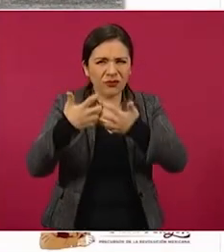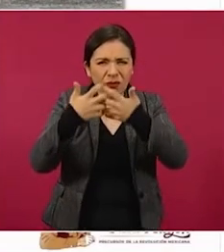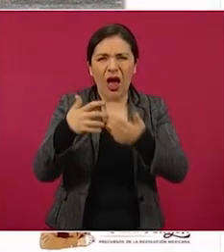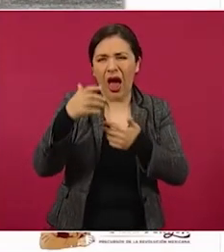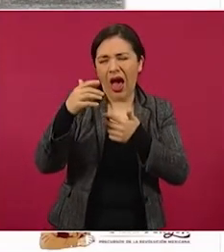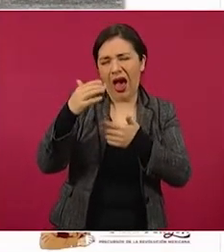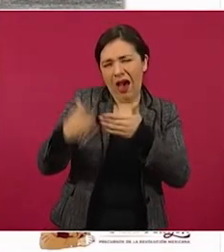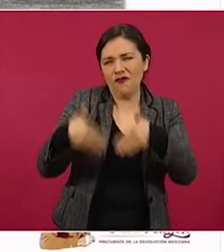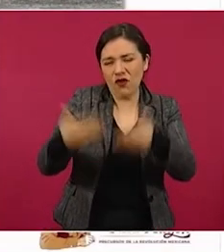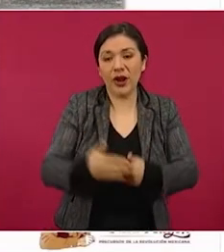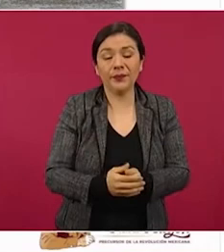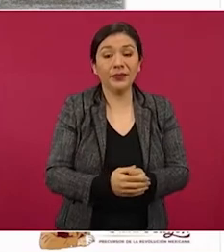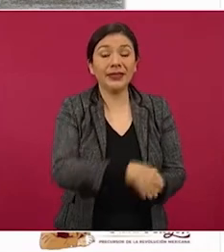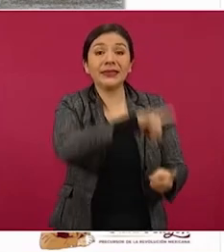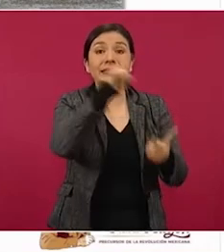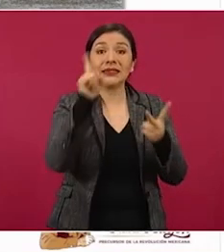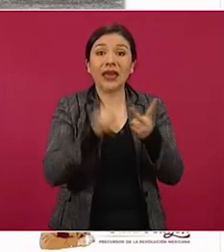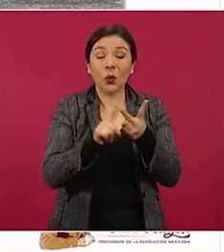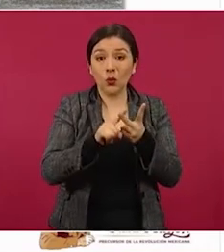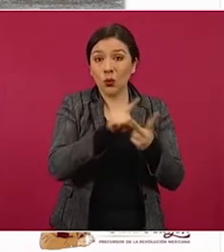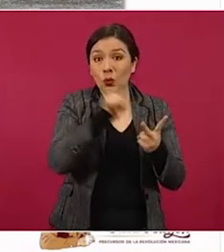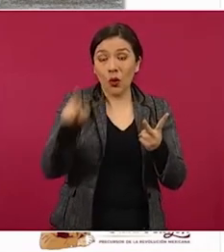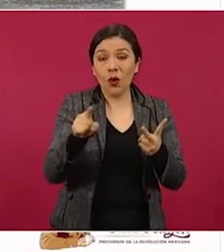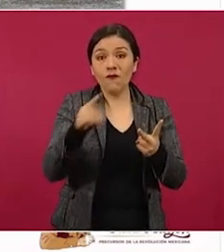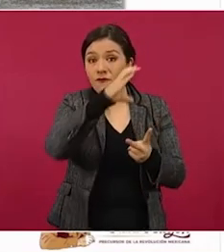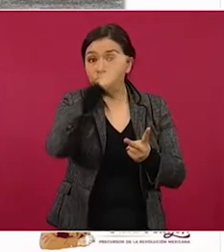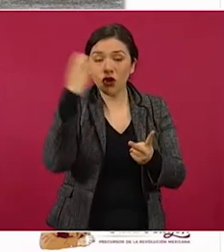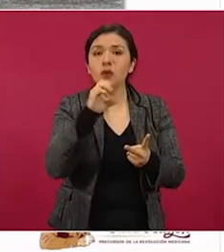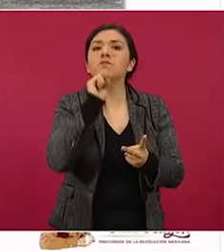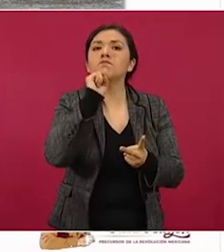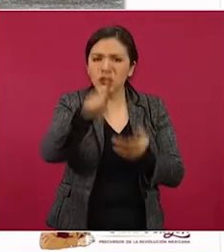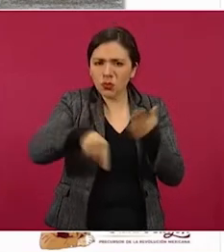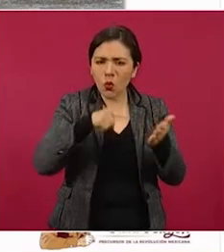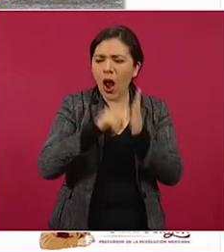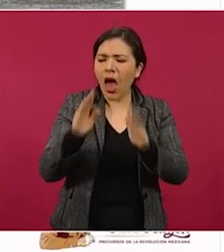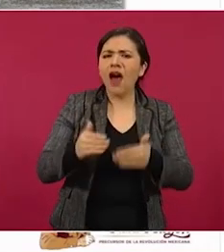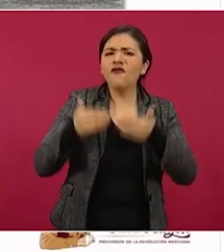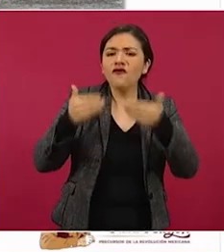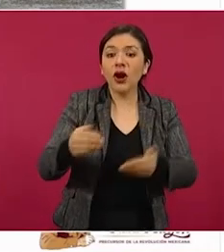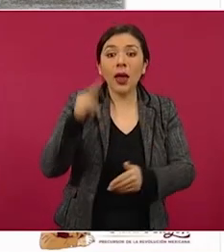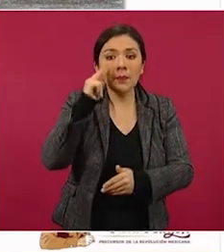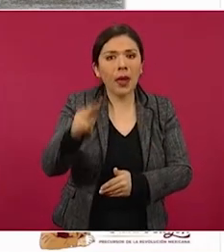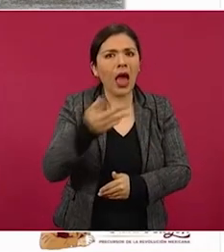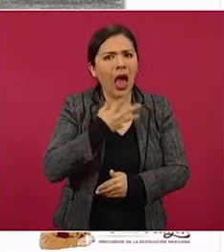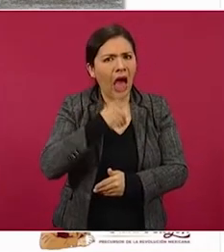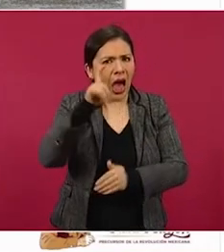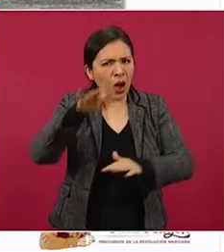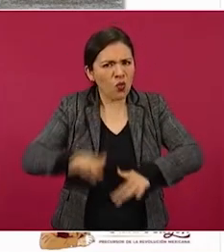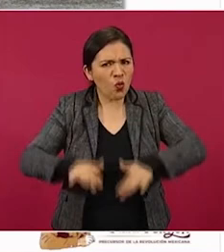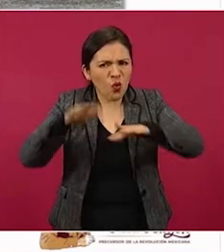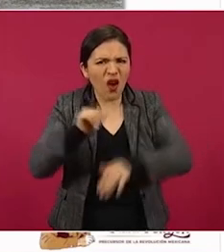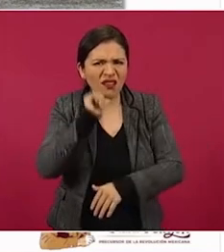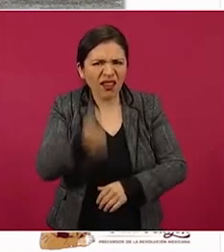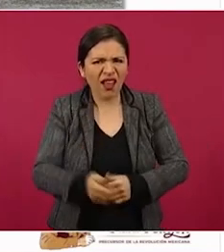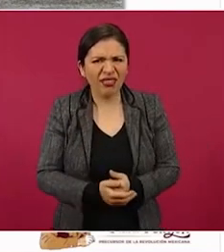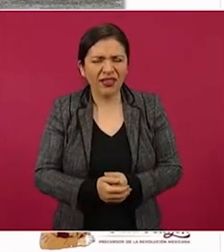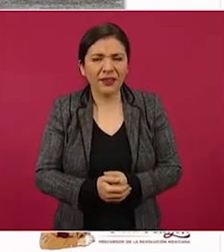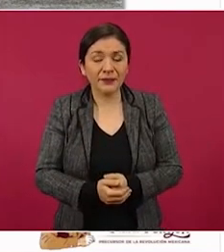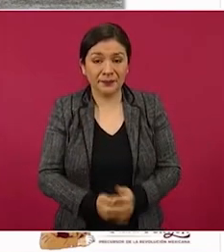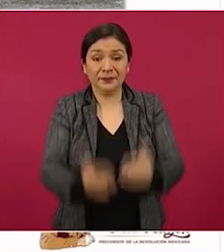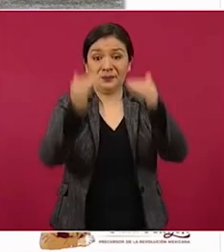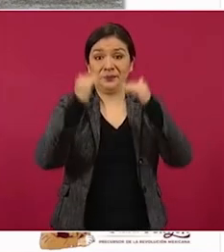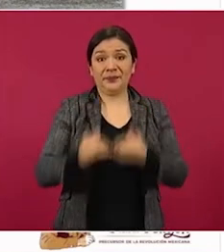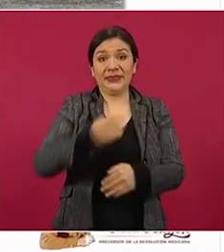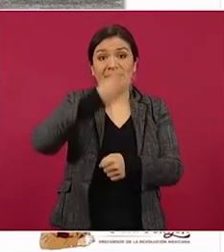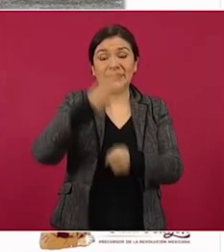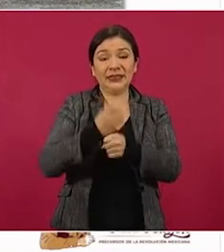En la foto dos vemos el mismo ángulo desde el exterior y ahí se ve que no hay inundación. Y en la foto